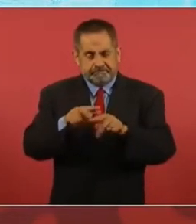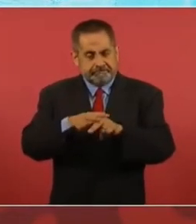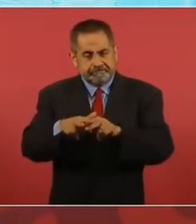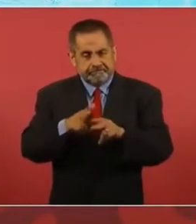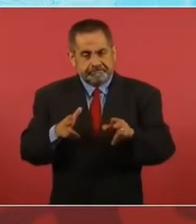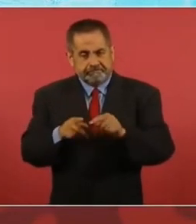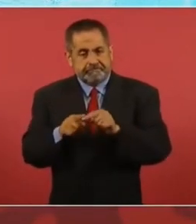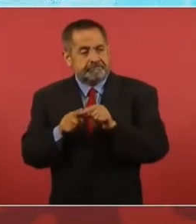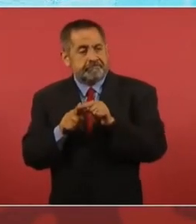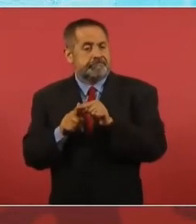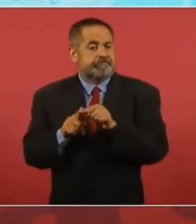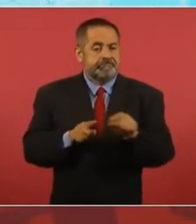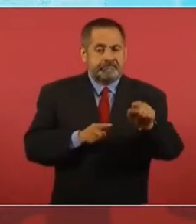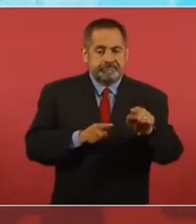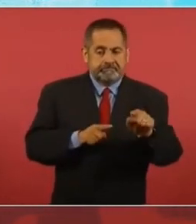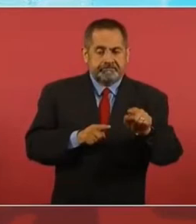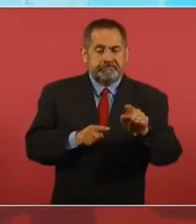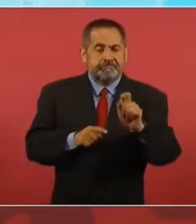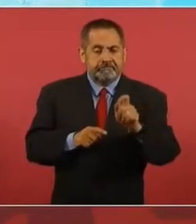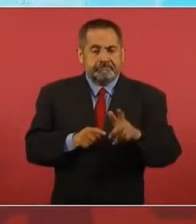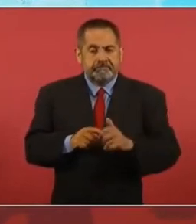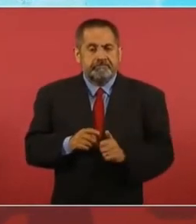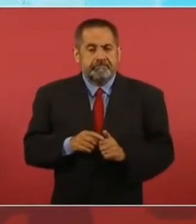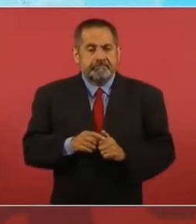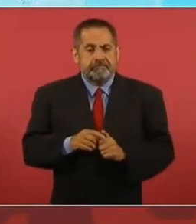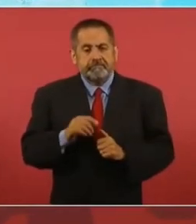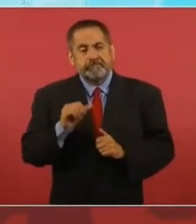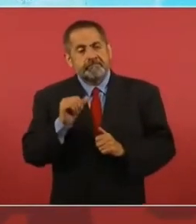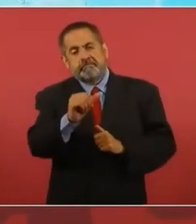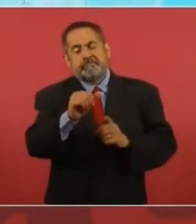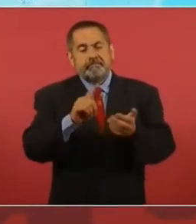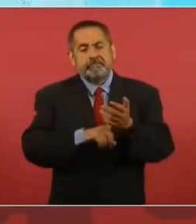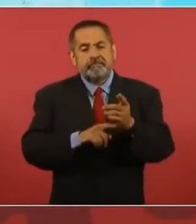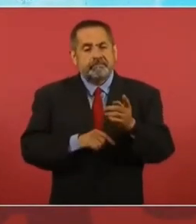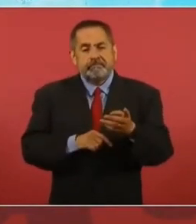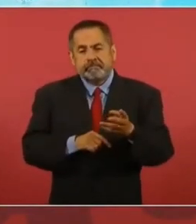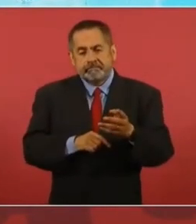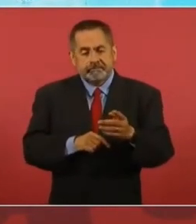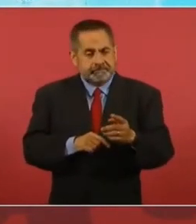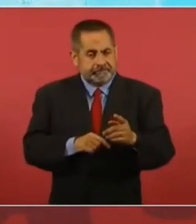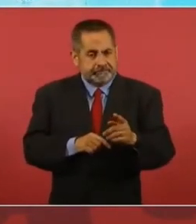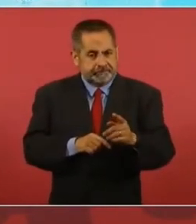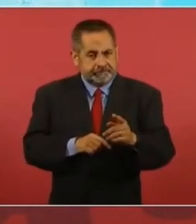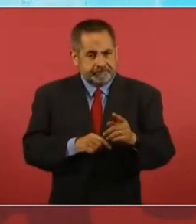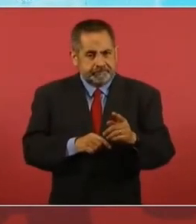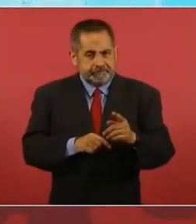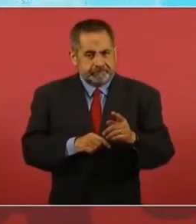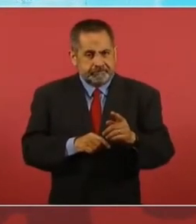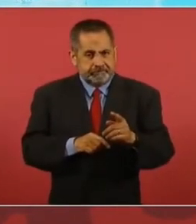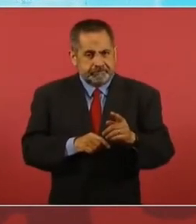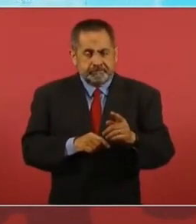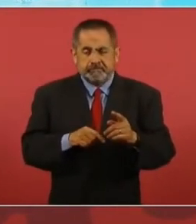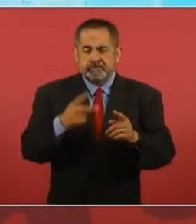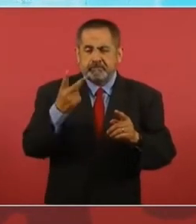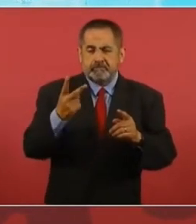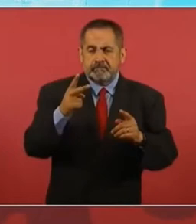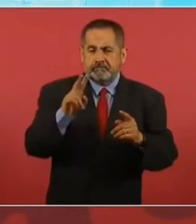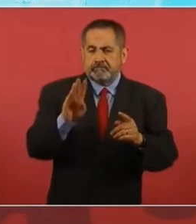hacia… aquí está Dos Bocas,